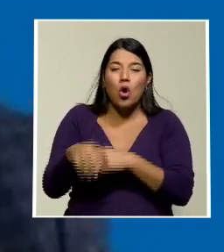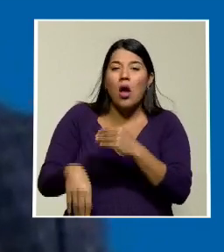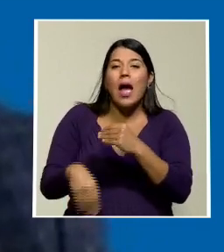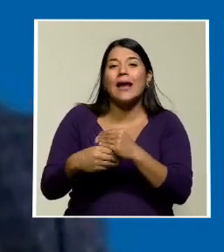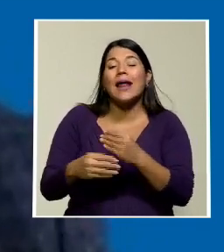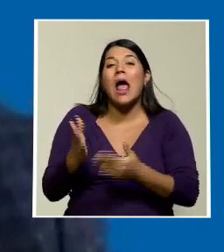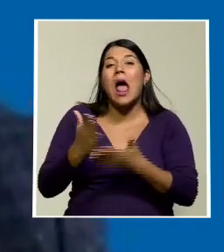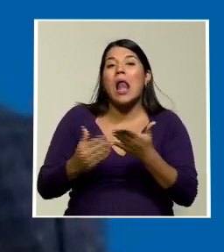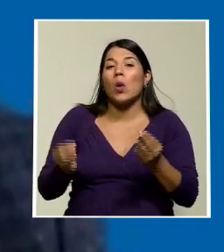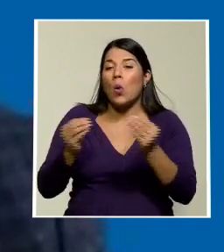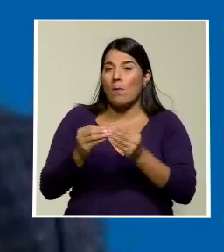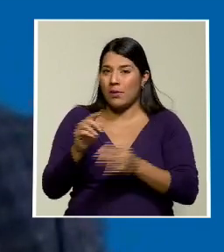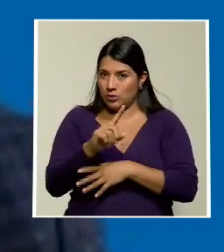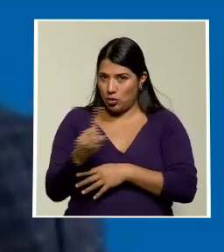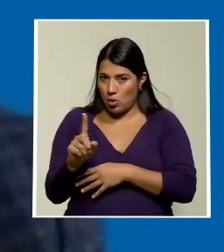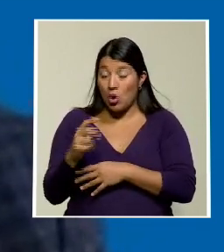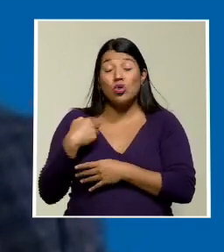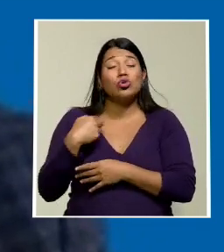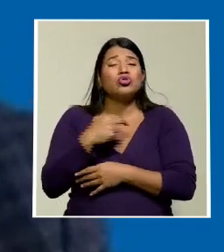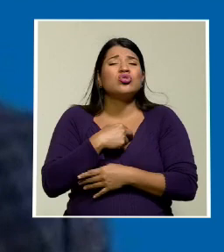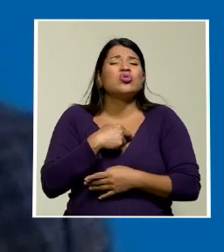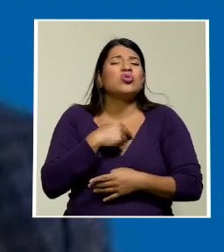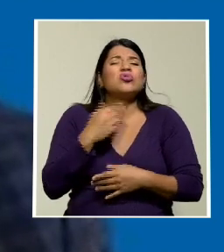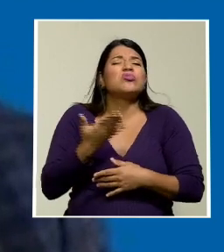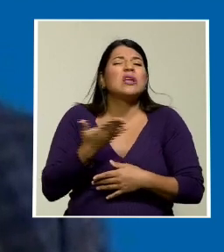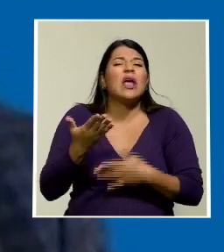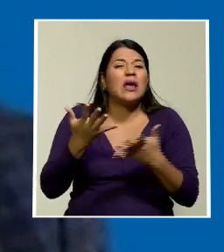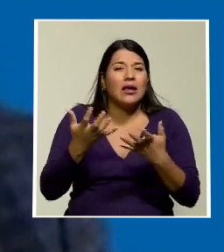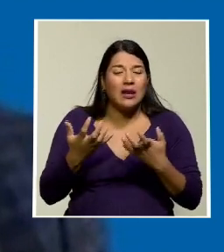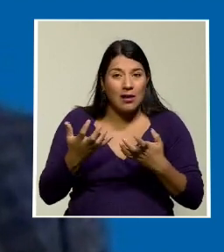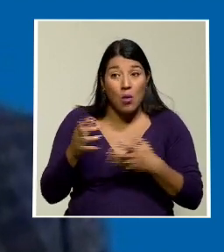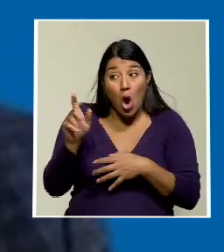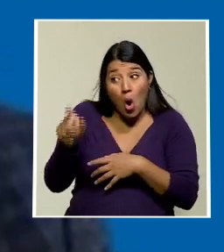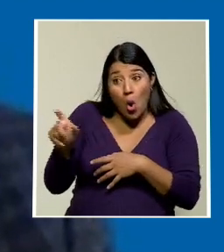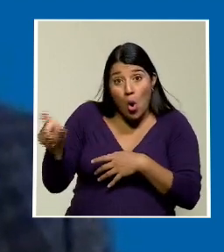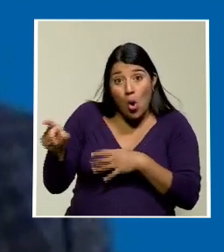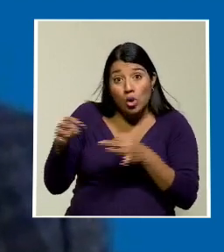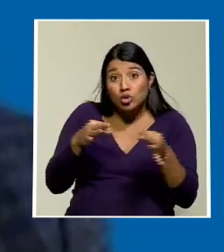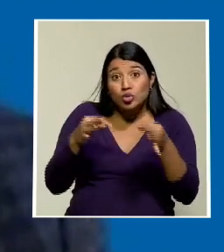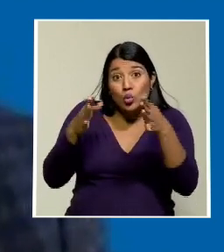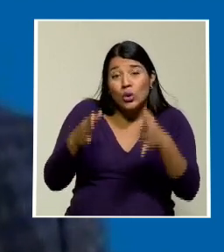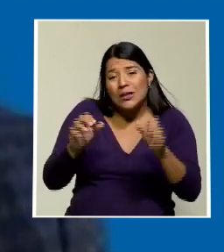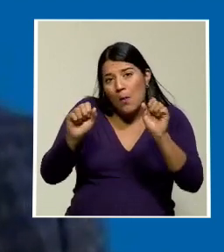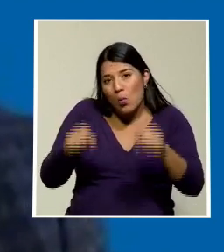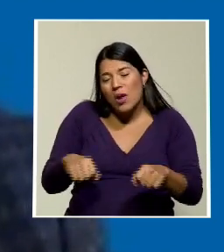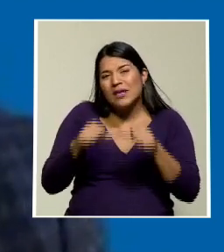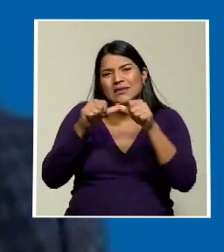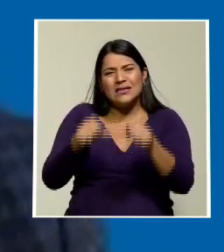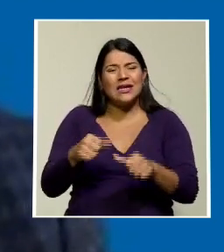que estamos buscando realmente es que el turista pues siga teniendo la misma experiencia